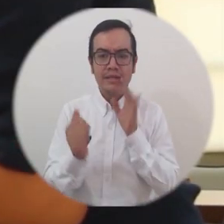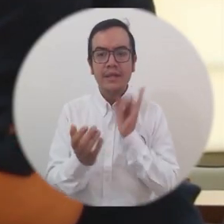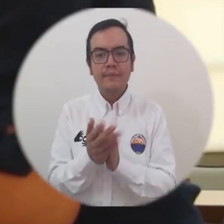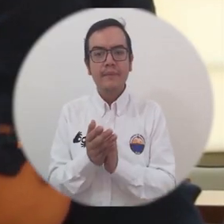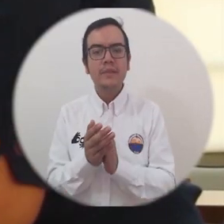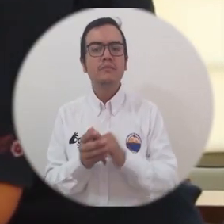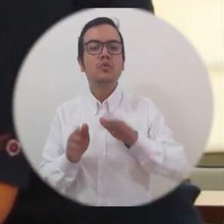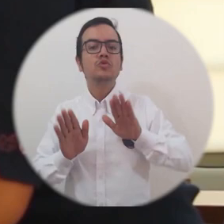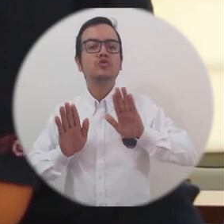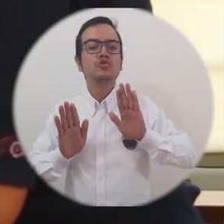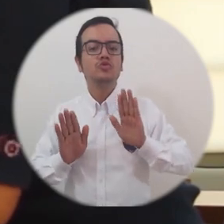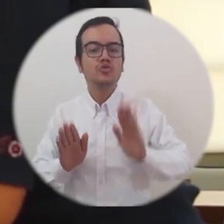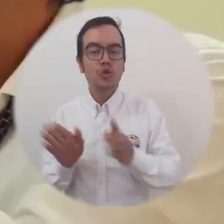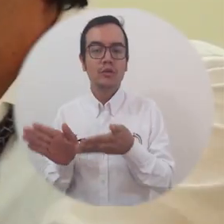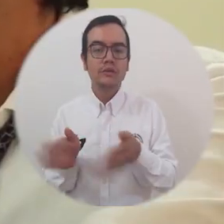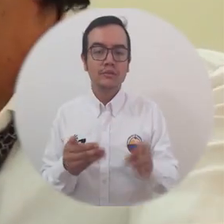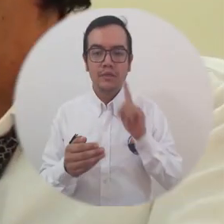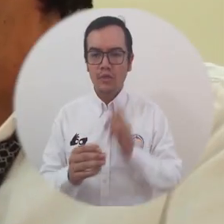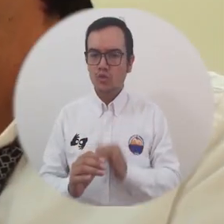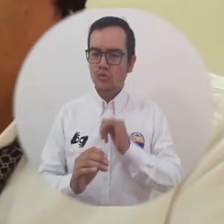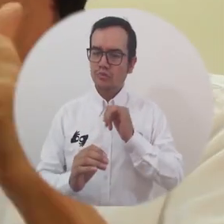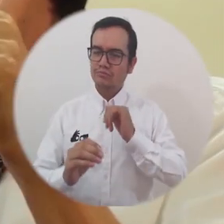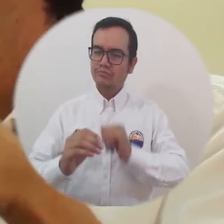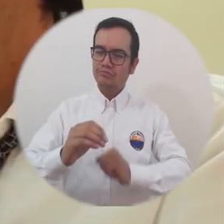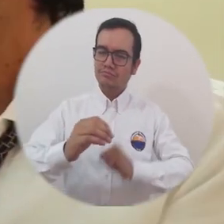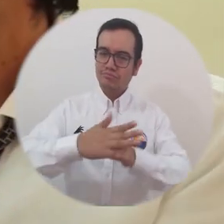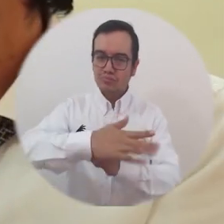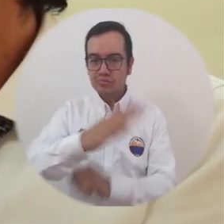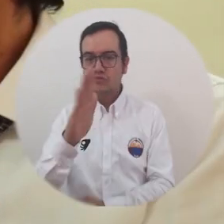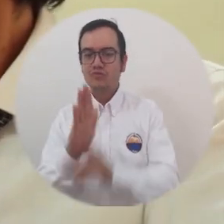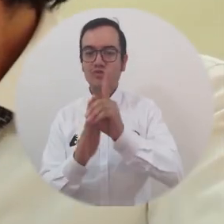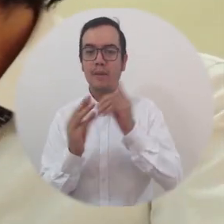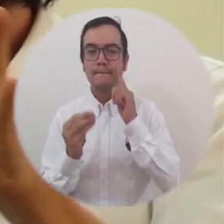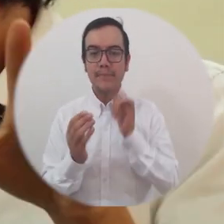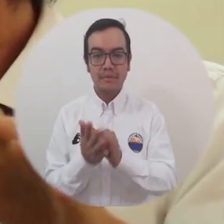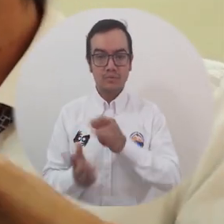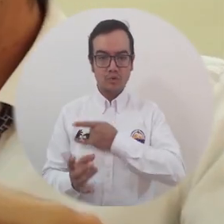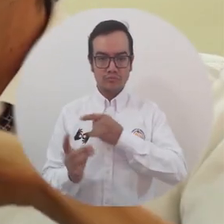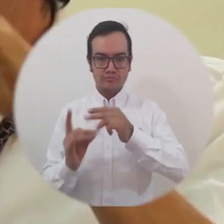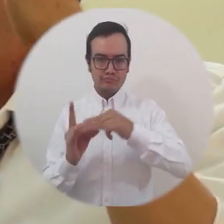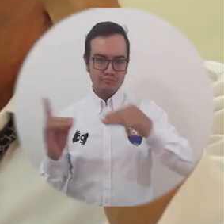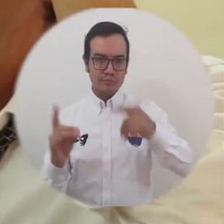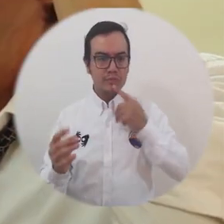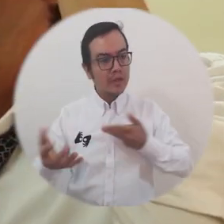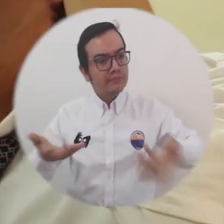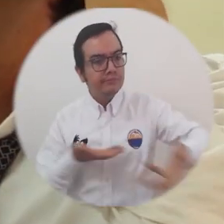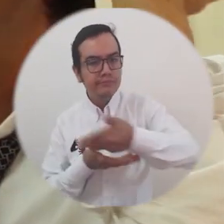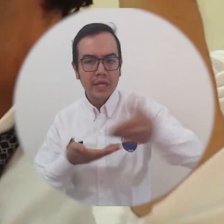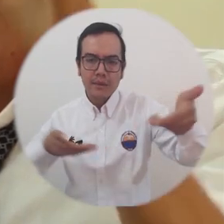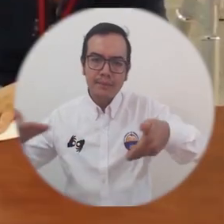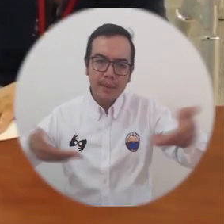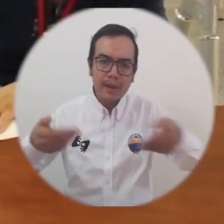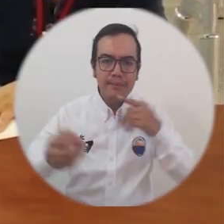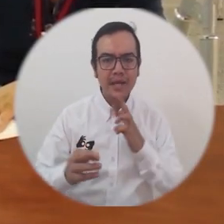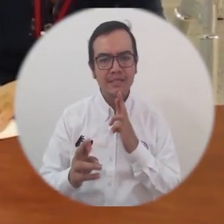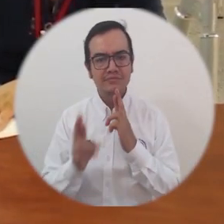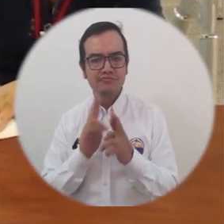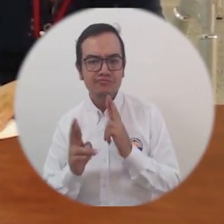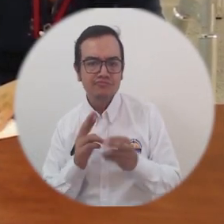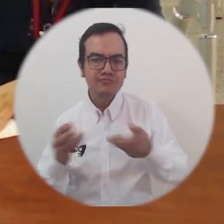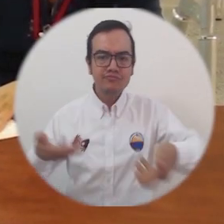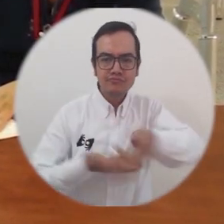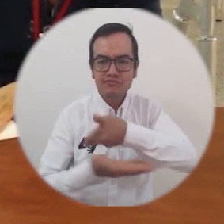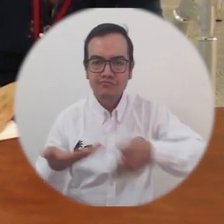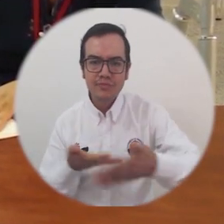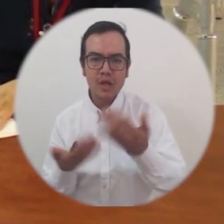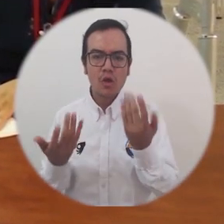objetivos de desarrollo sostenible la universidad del magdalena busca brindar un escenario de reflexión y discusión en torno a las problemáticas económicas sociales